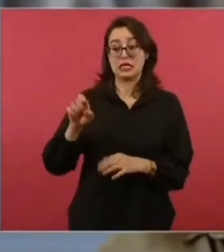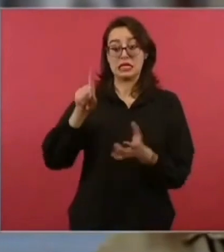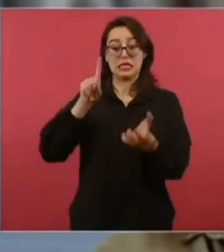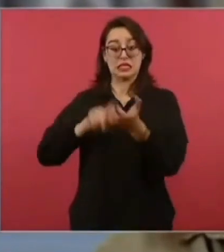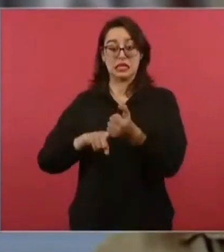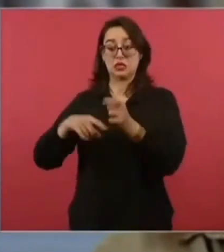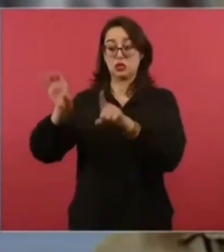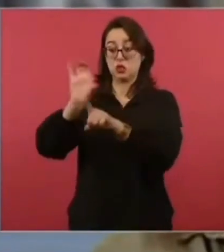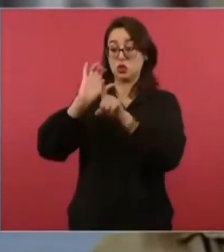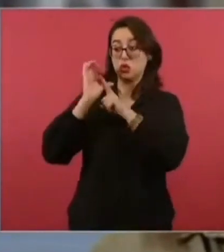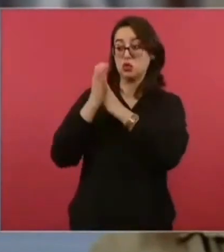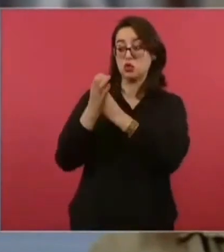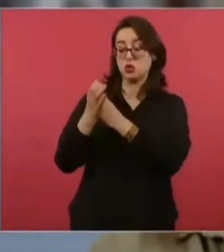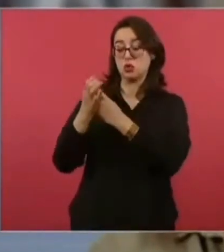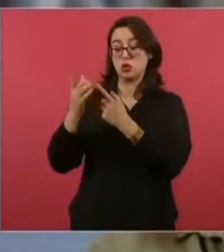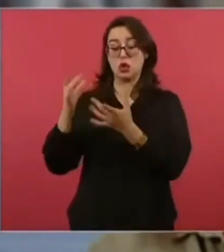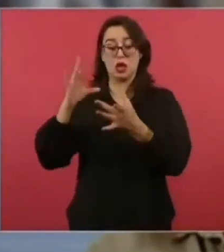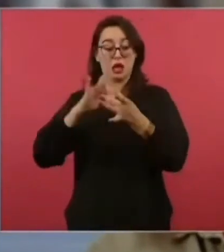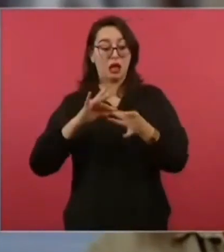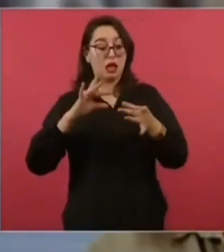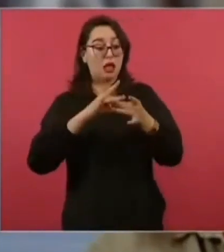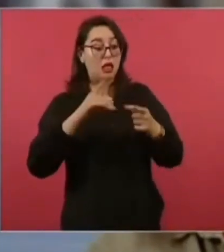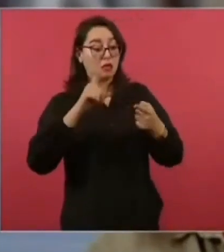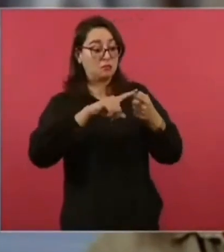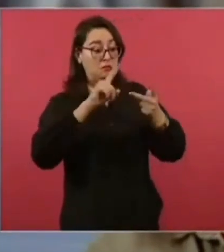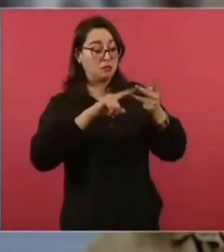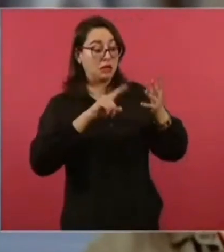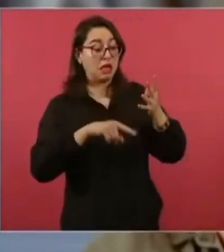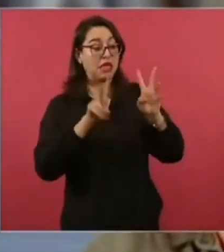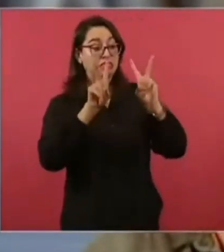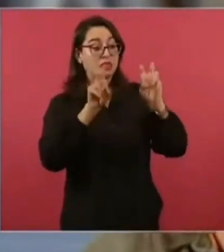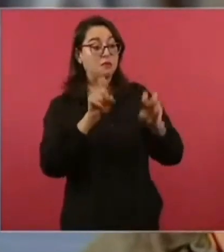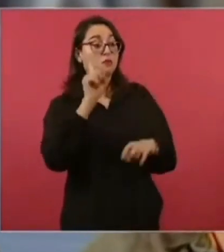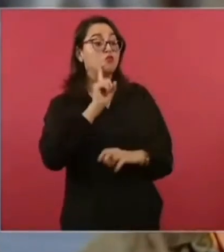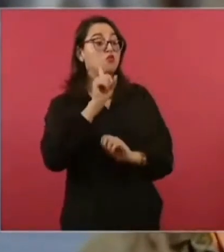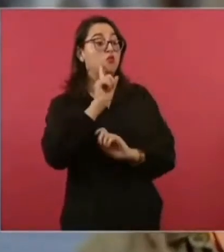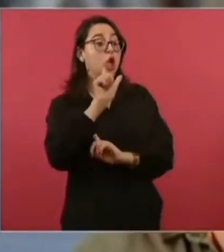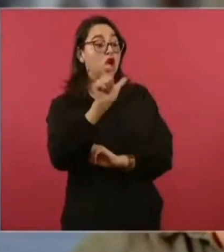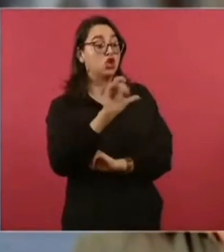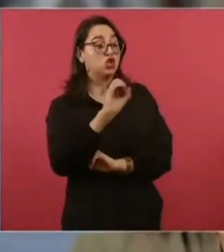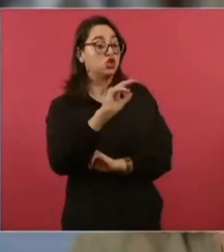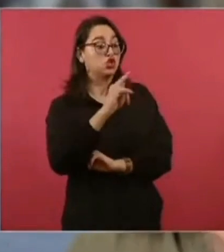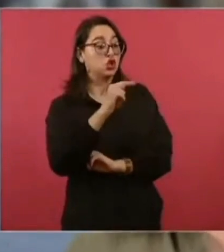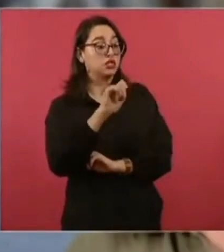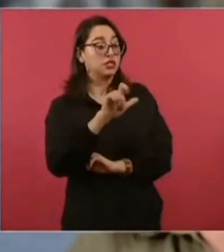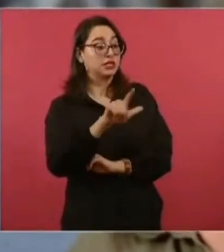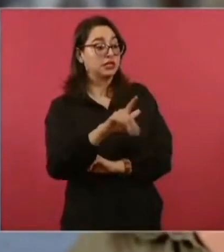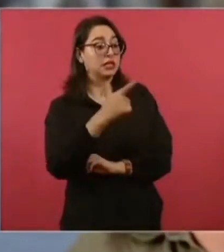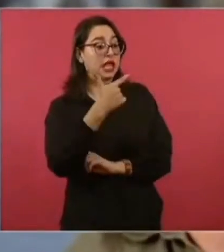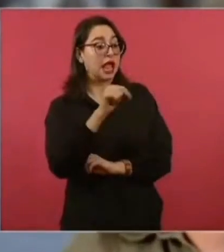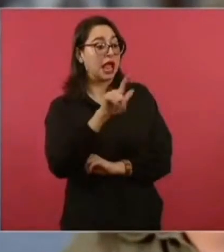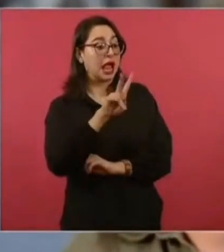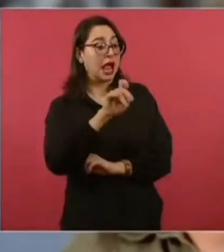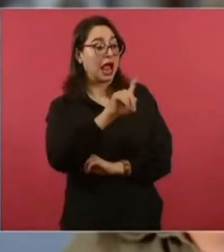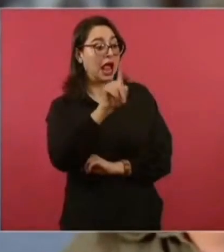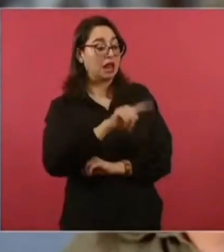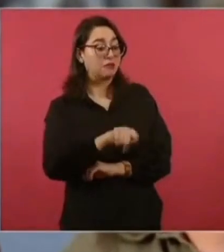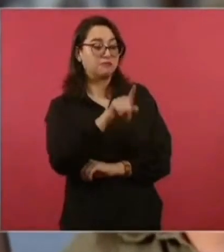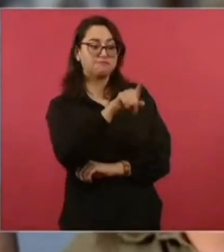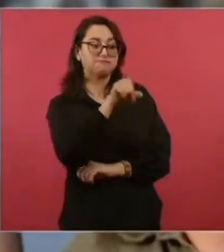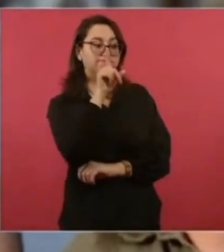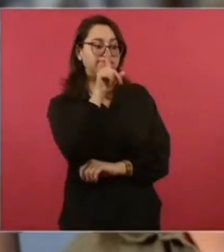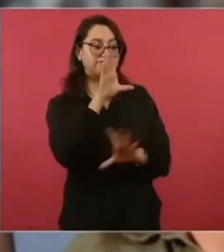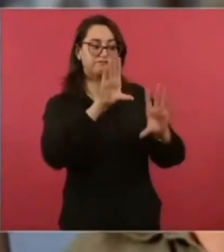que le prohíbe hablar en adelante de Xochitl Gálvez. Entonces, preguntarle, presidente, si usted no considera que esto es una